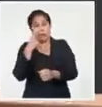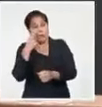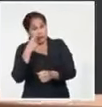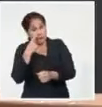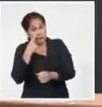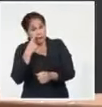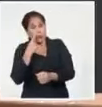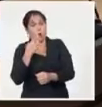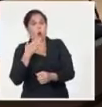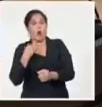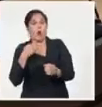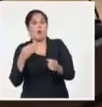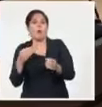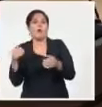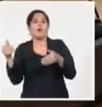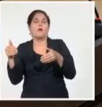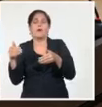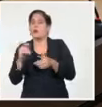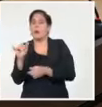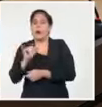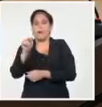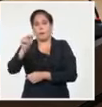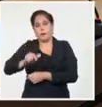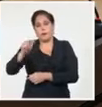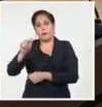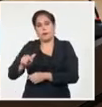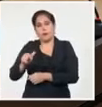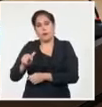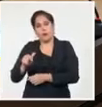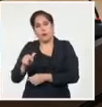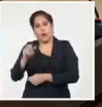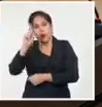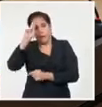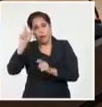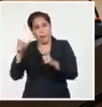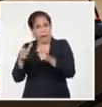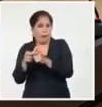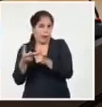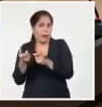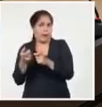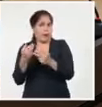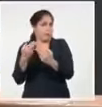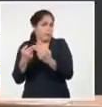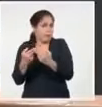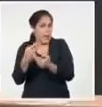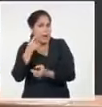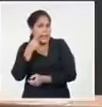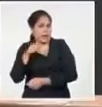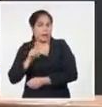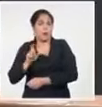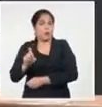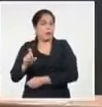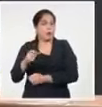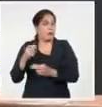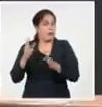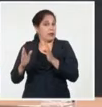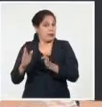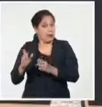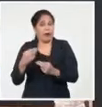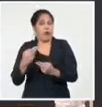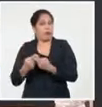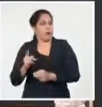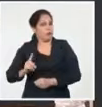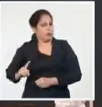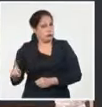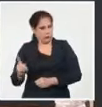y el comportamiento de la asistencia. Es decir, que habla sin confianza, porque también la última etapa nos puede llevar a...